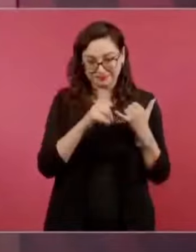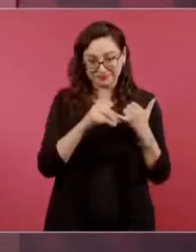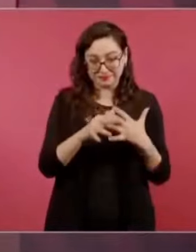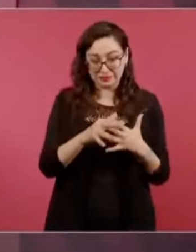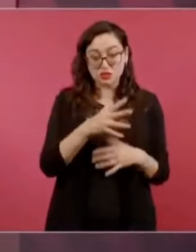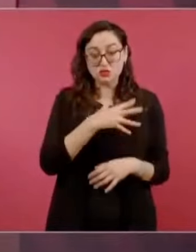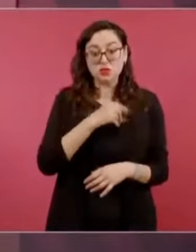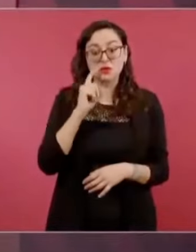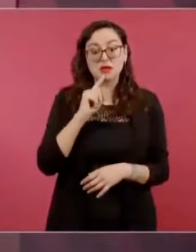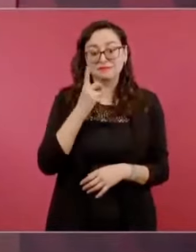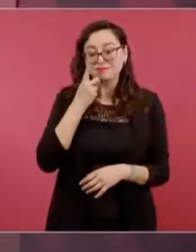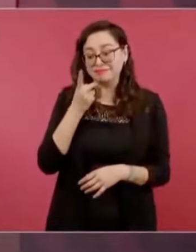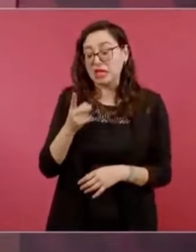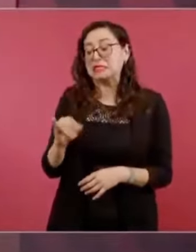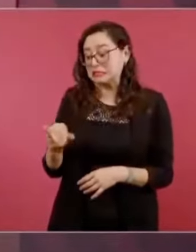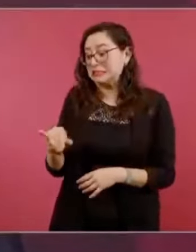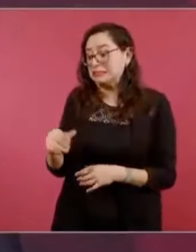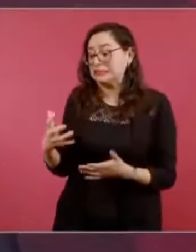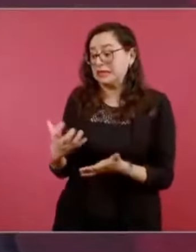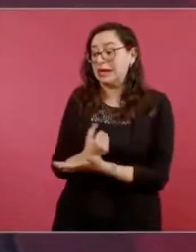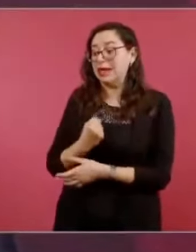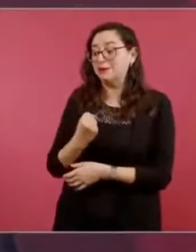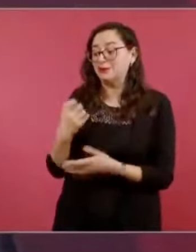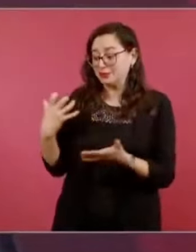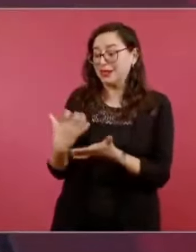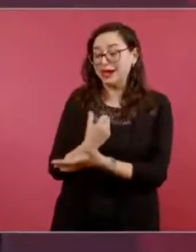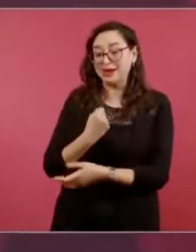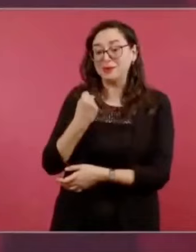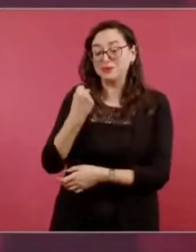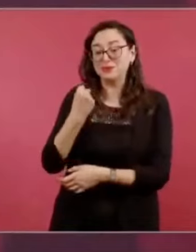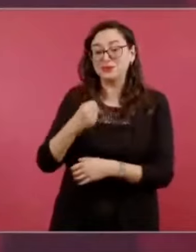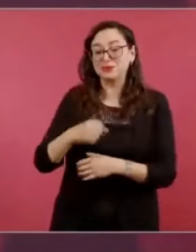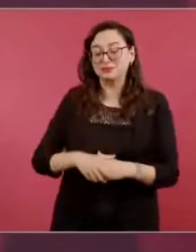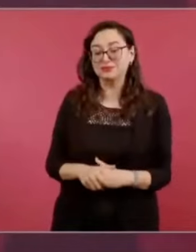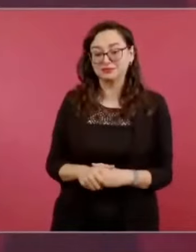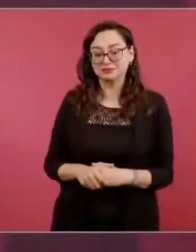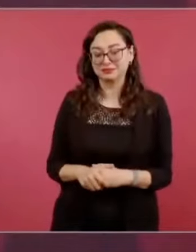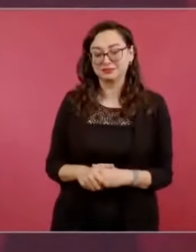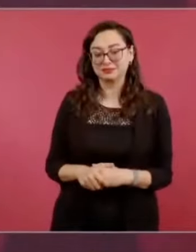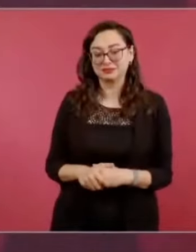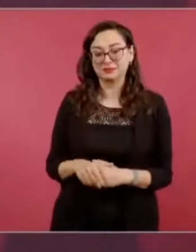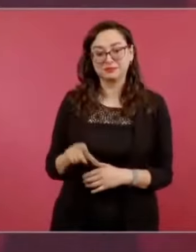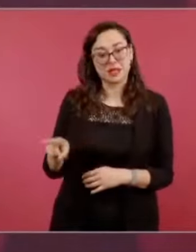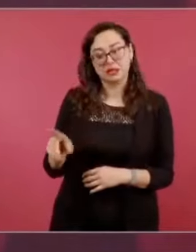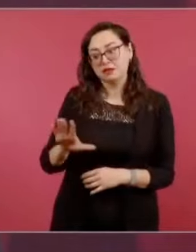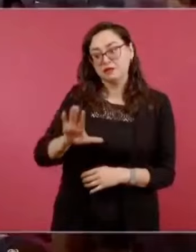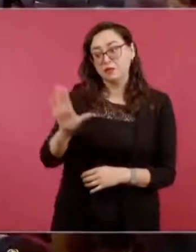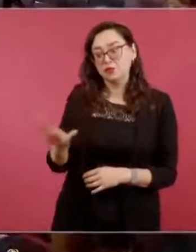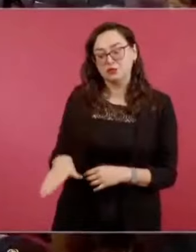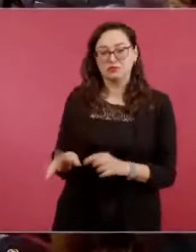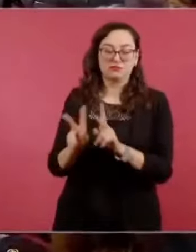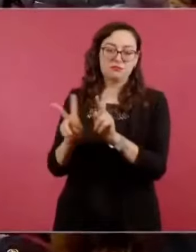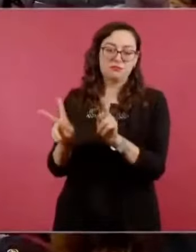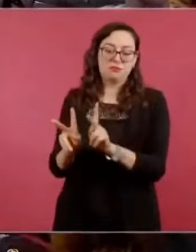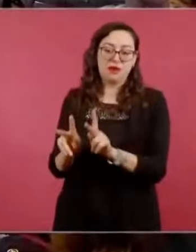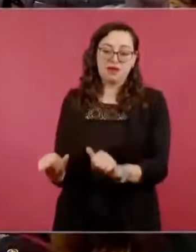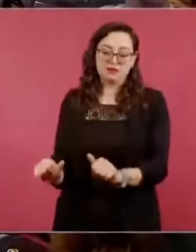mintió, le dijo, sí ganamos, papá. Y ya falleció el señor,